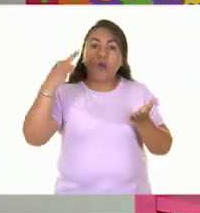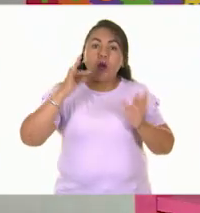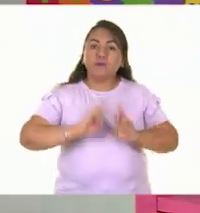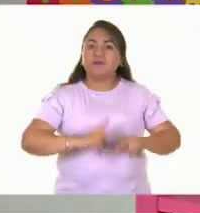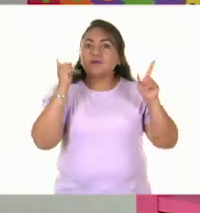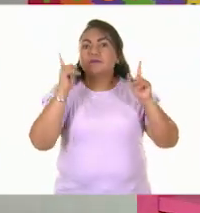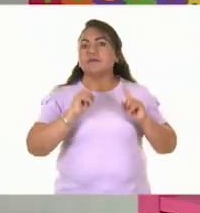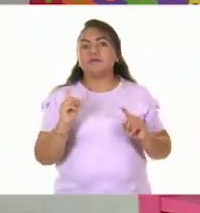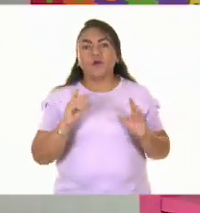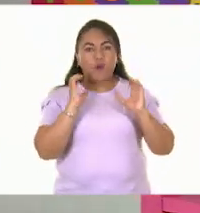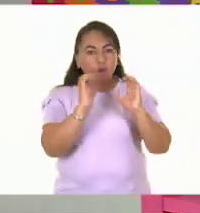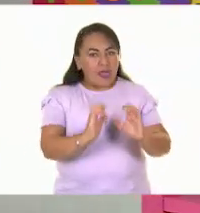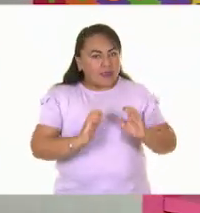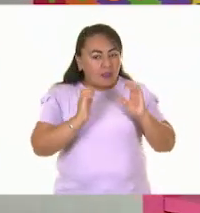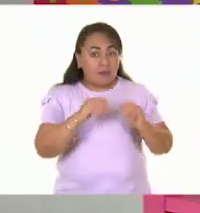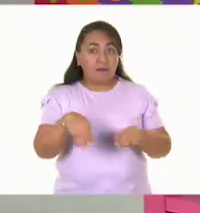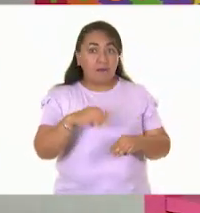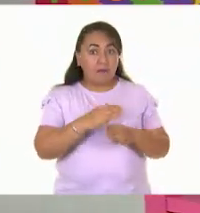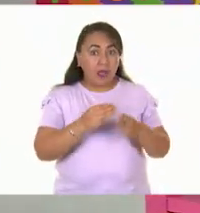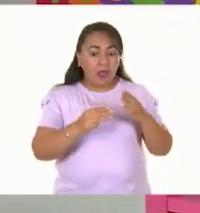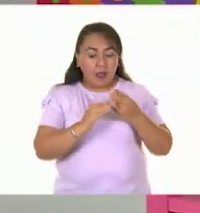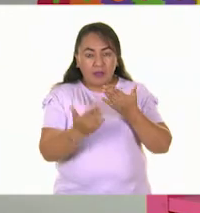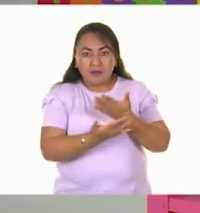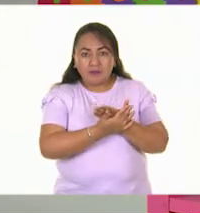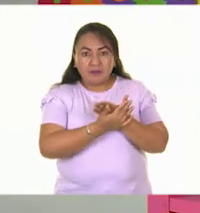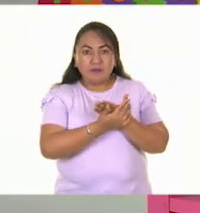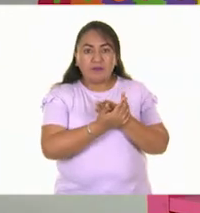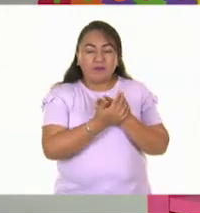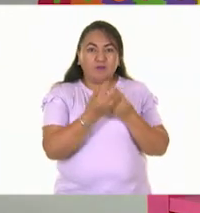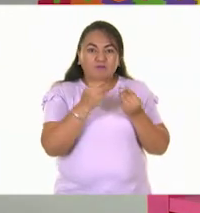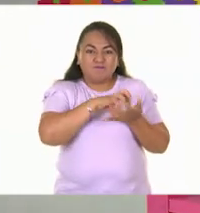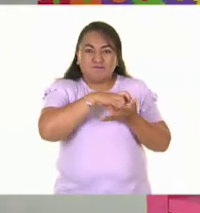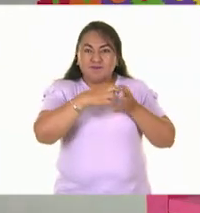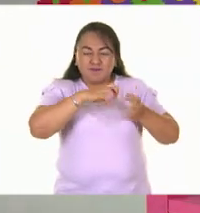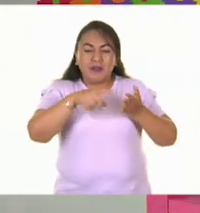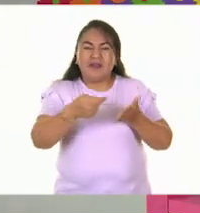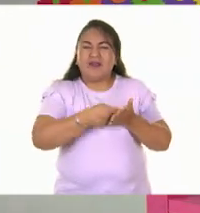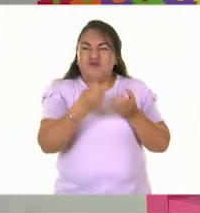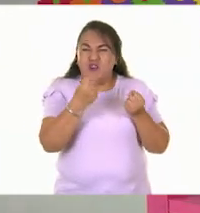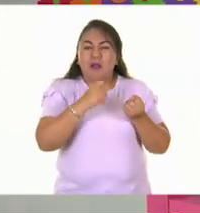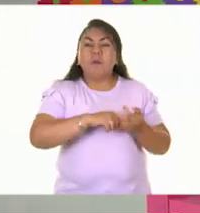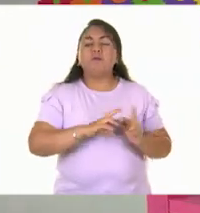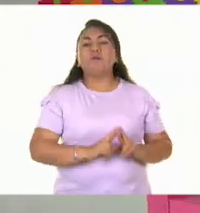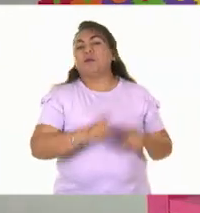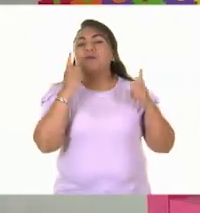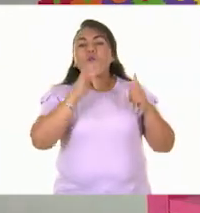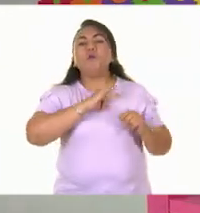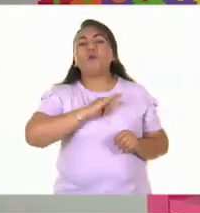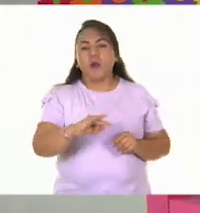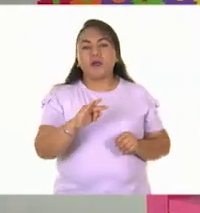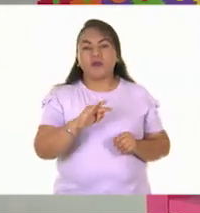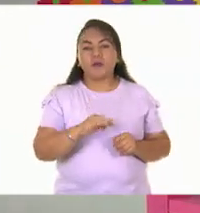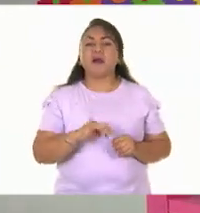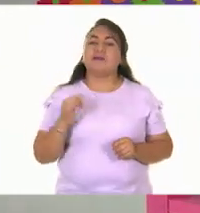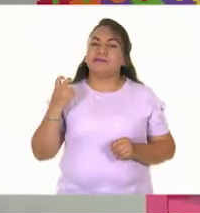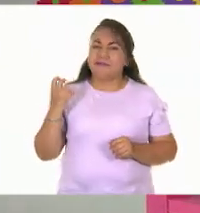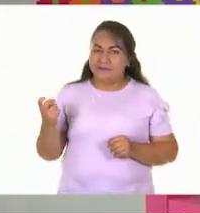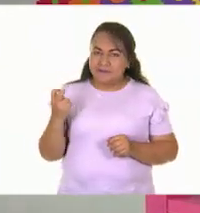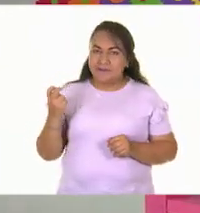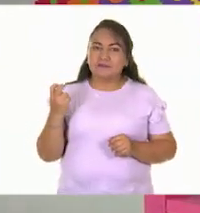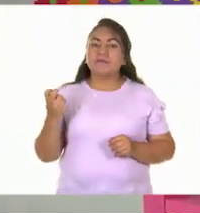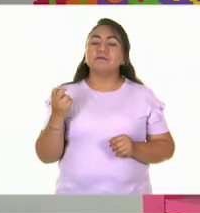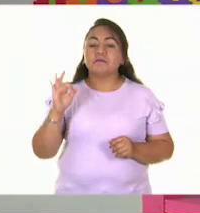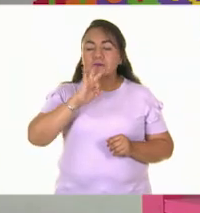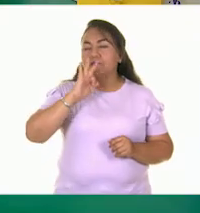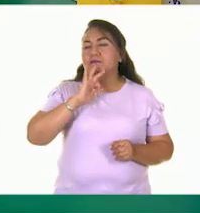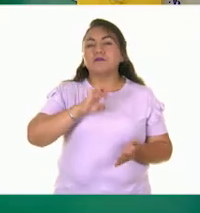porque si tenemos un material con textura, un objeto con mucha textura, y lo frotamos fuerte, se nos puede romper el papel, ¿cierto? Así es. Sobre todo